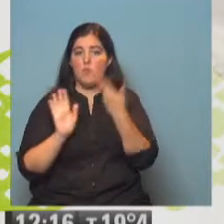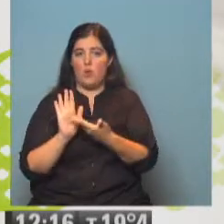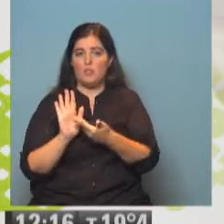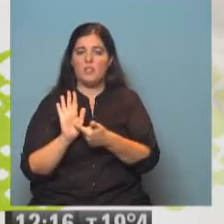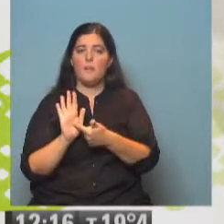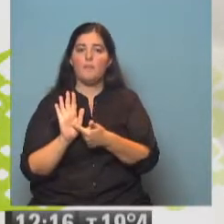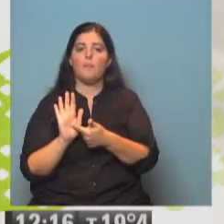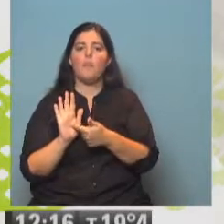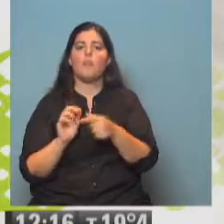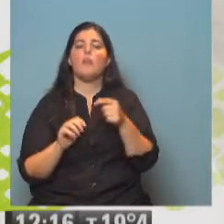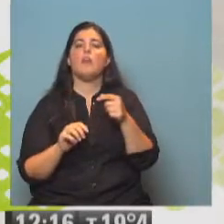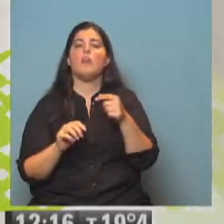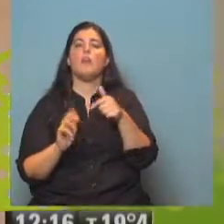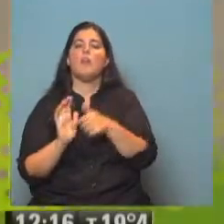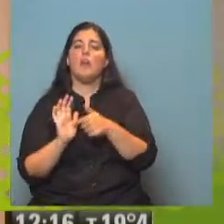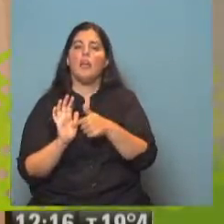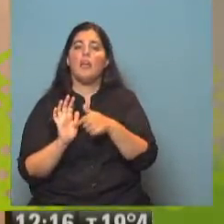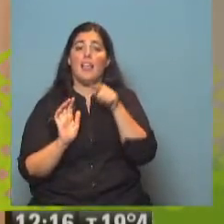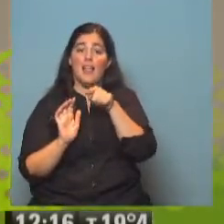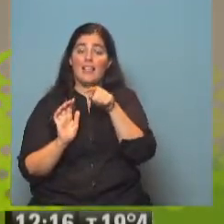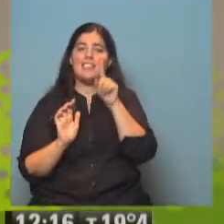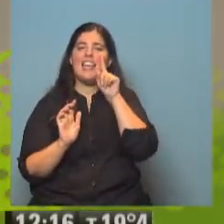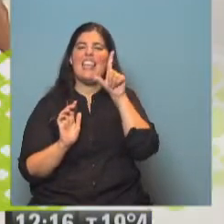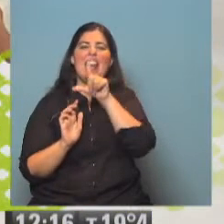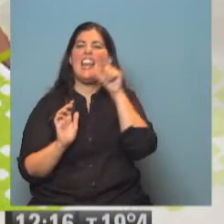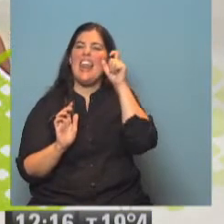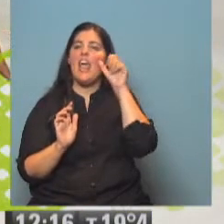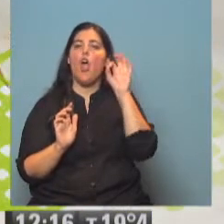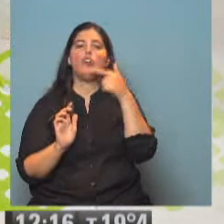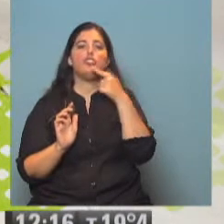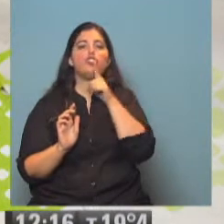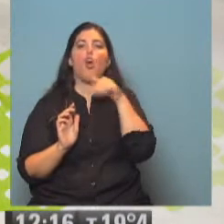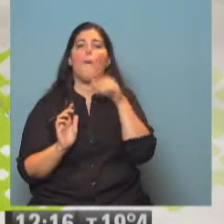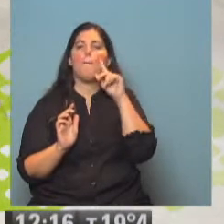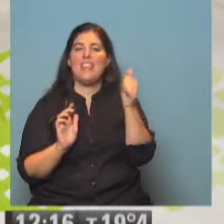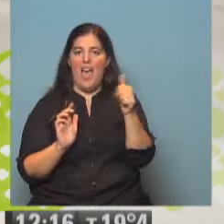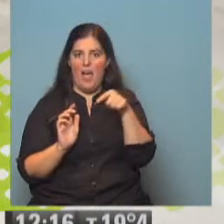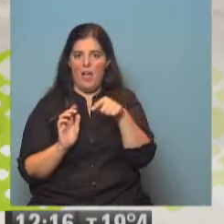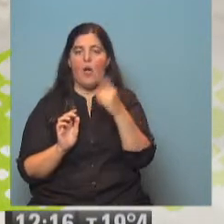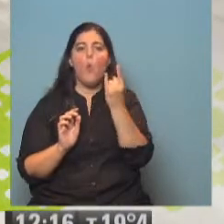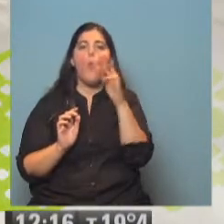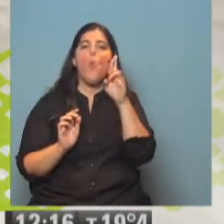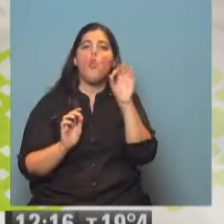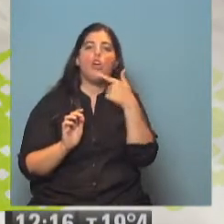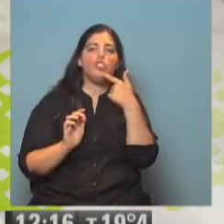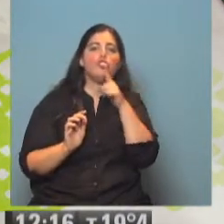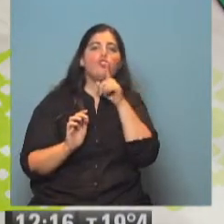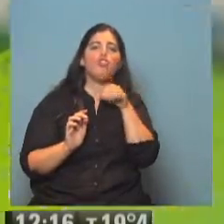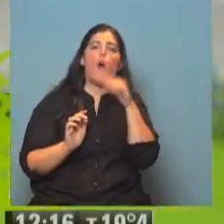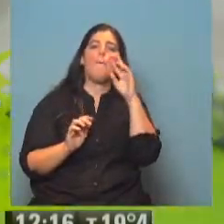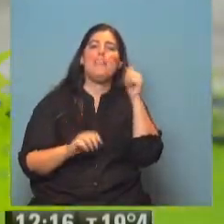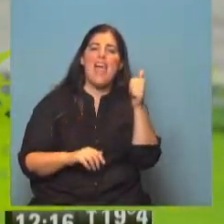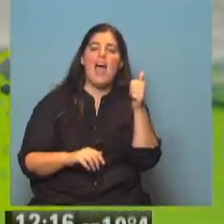Le vamos a mostrar cuáles son. Estas son de las de ileostomía. Estas son las de ileostomía, que van a ver, son de